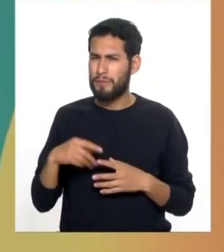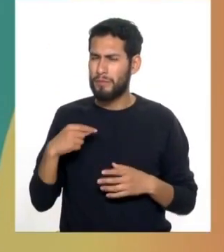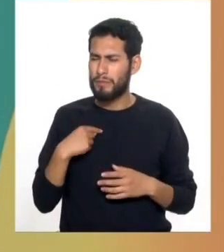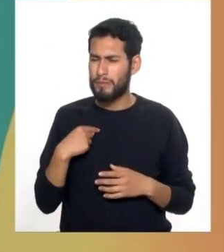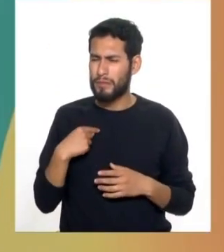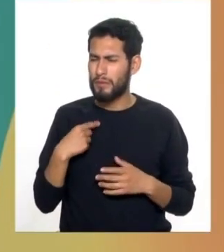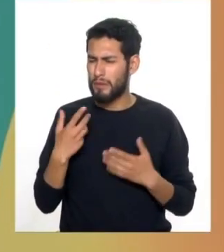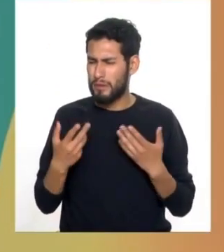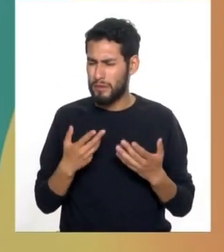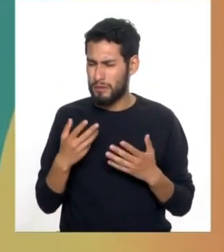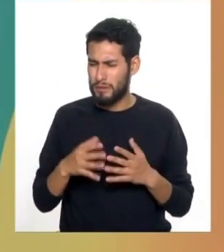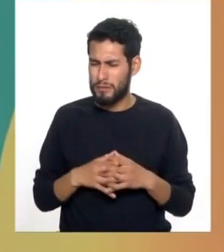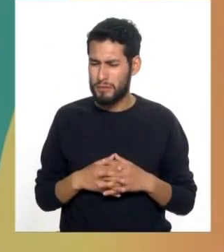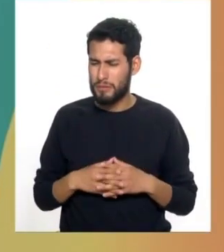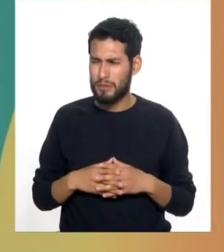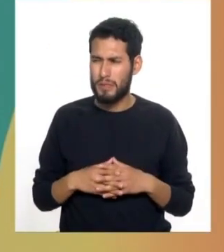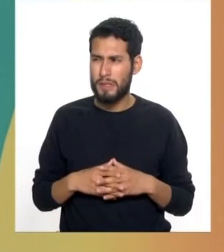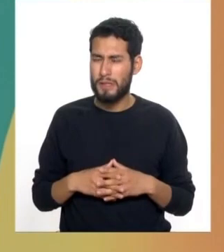perdón, una